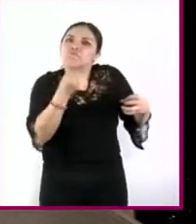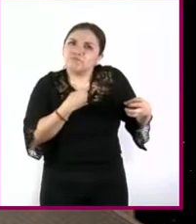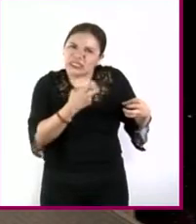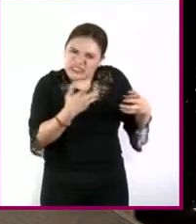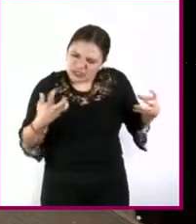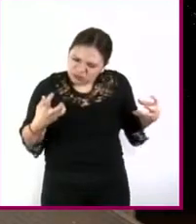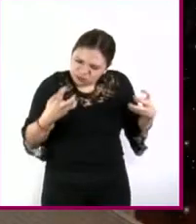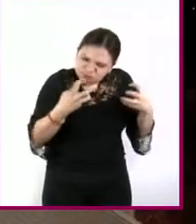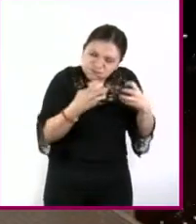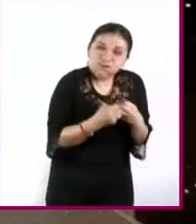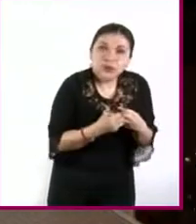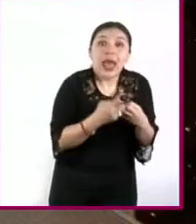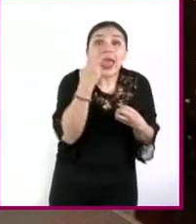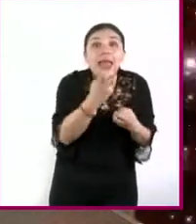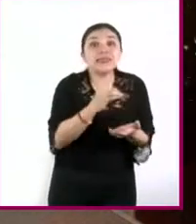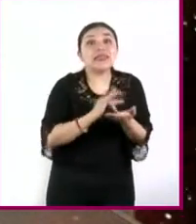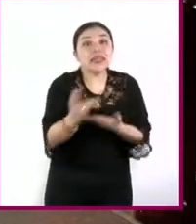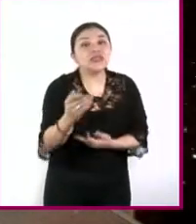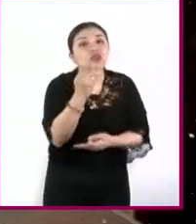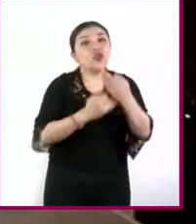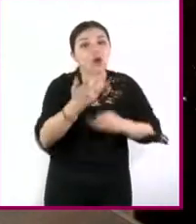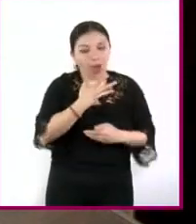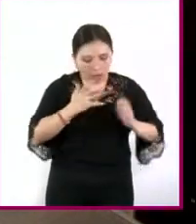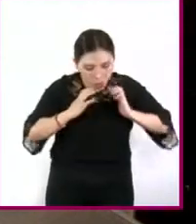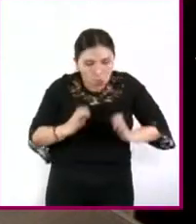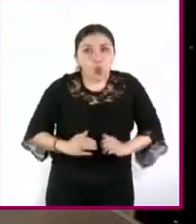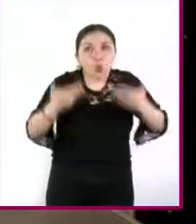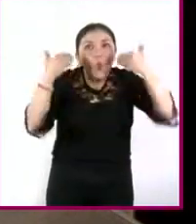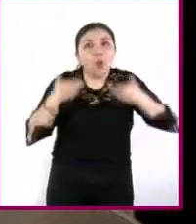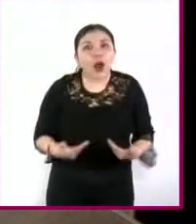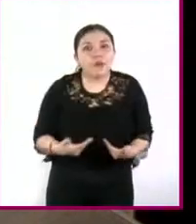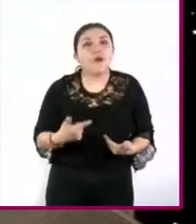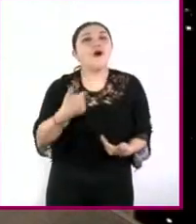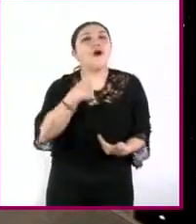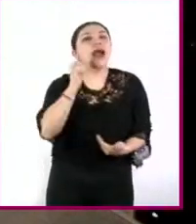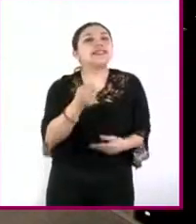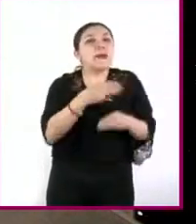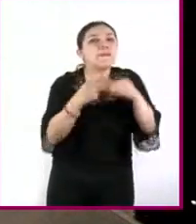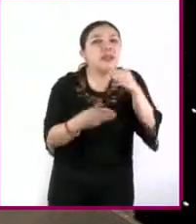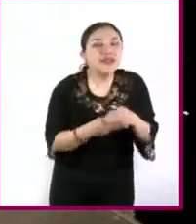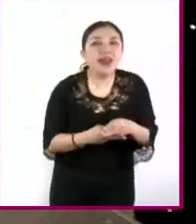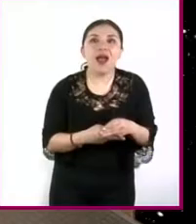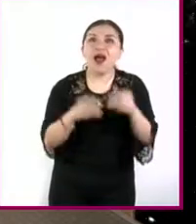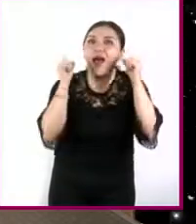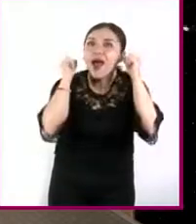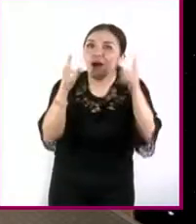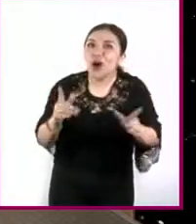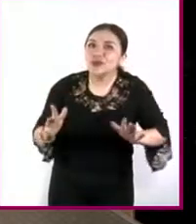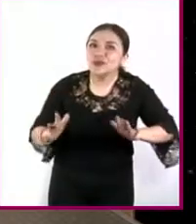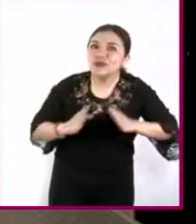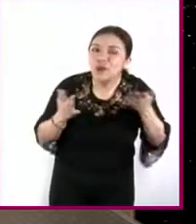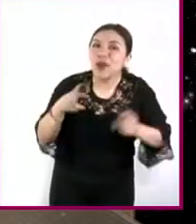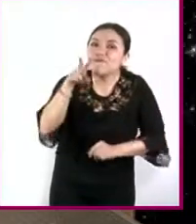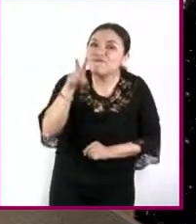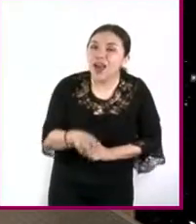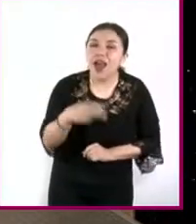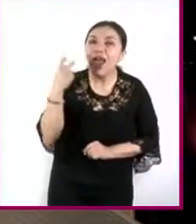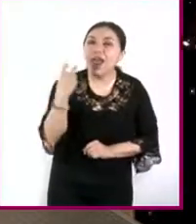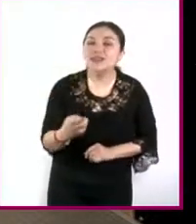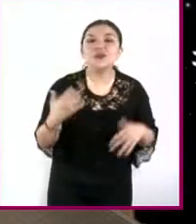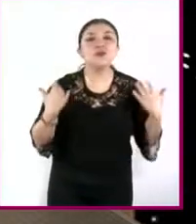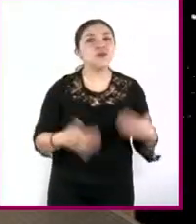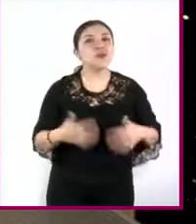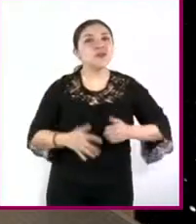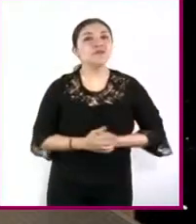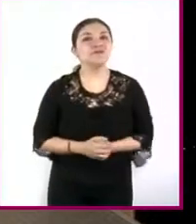tú y yo y todos tenemos un perfecito y somos materia sorprendente mati simplemente sorprendente